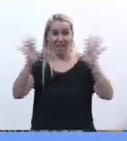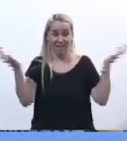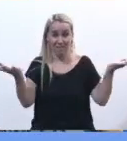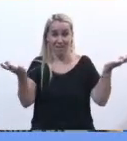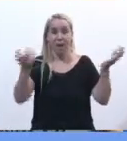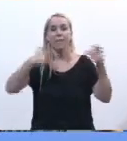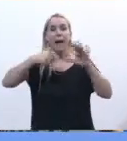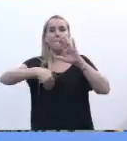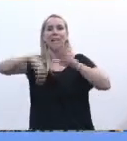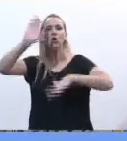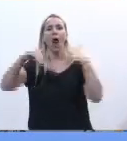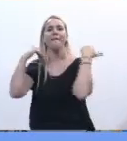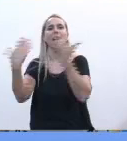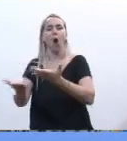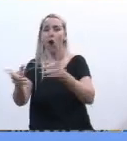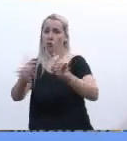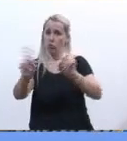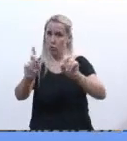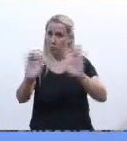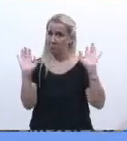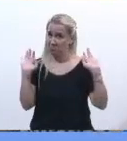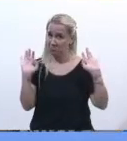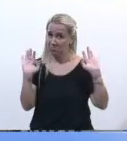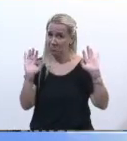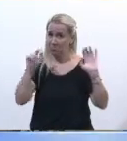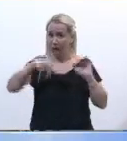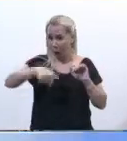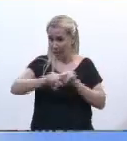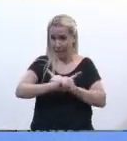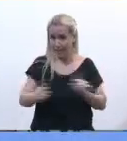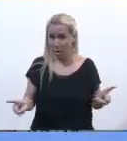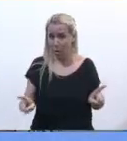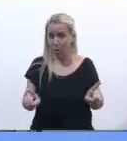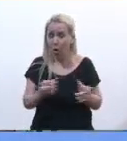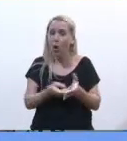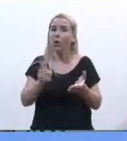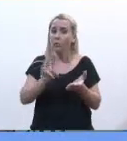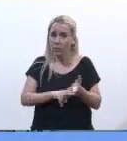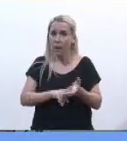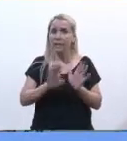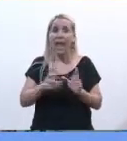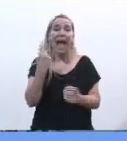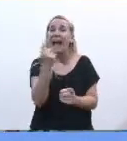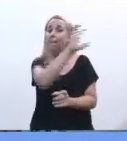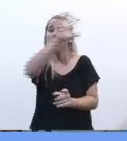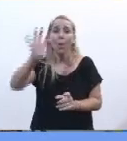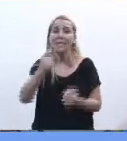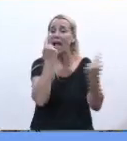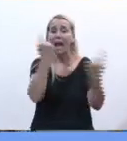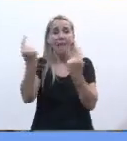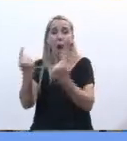está a favor de esta legislación para nada y mucho menos aún en el norte. Una vez más, respetando de que cada provincia tiene su